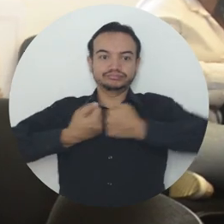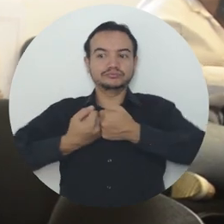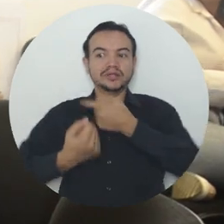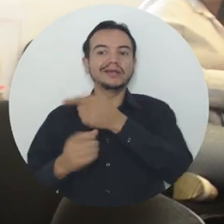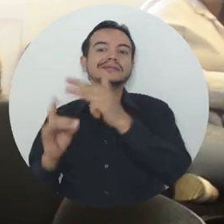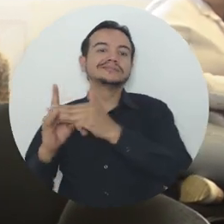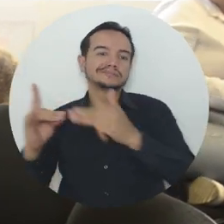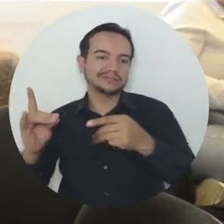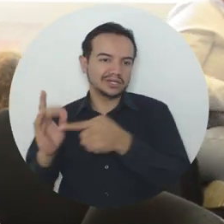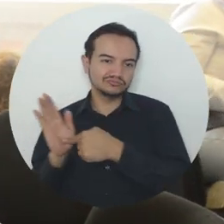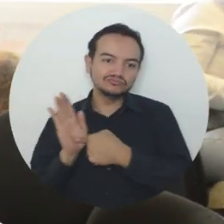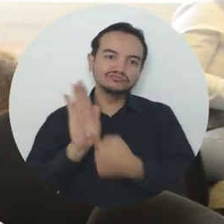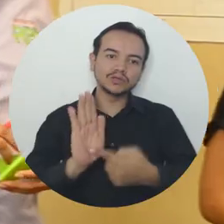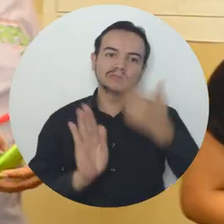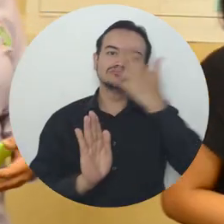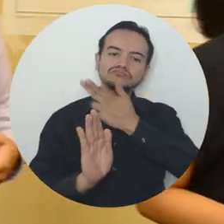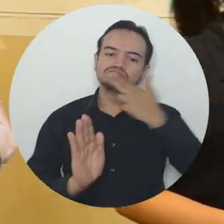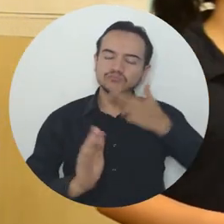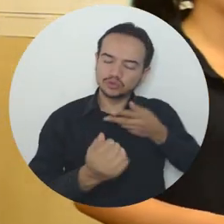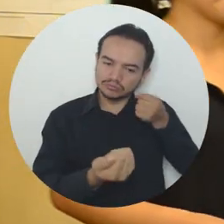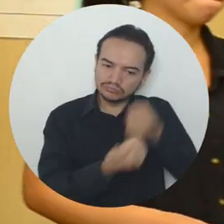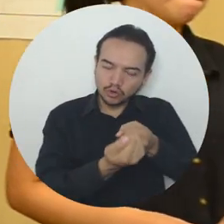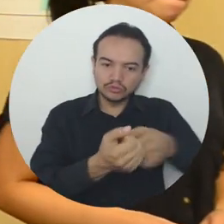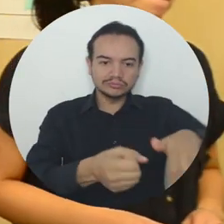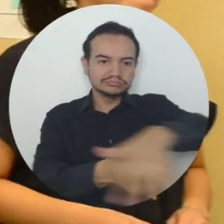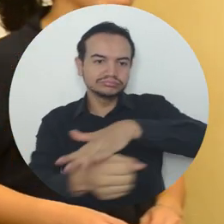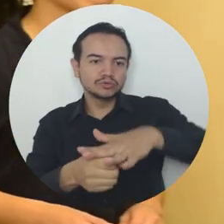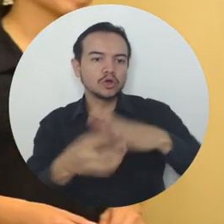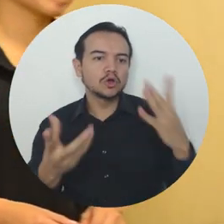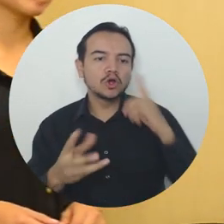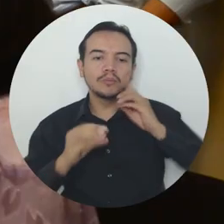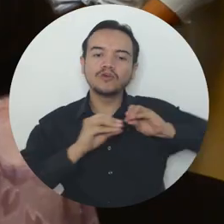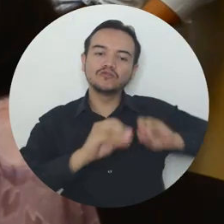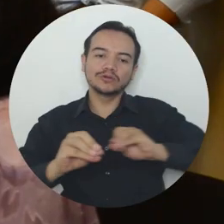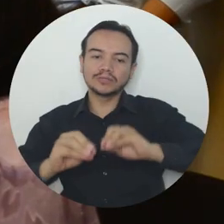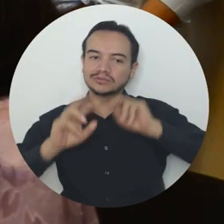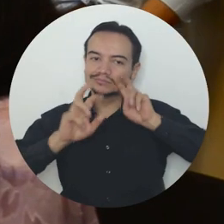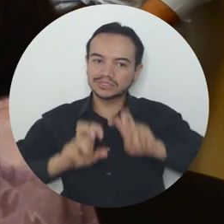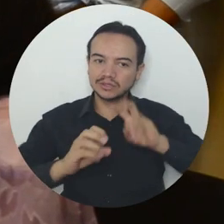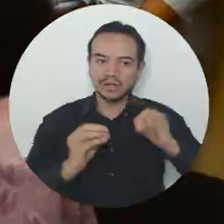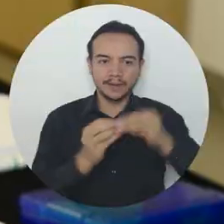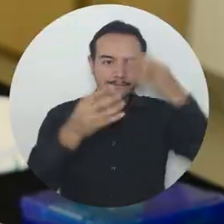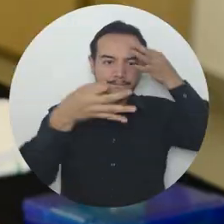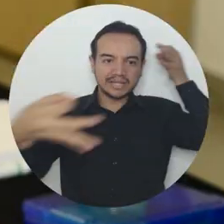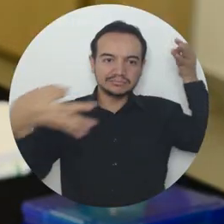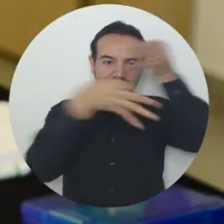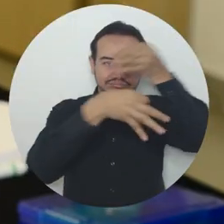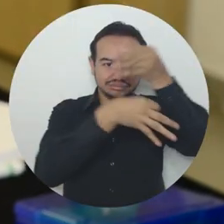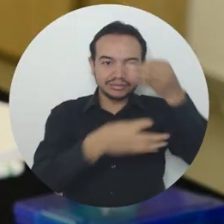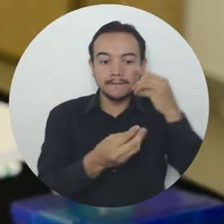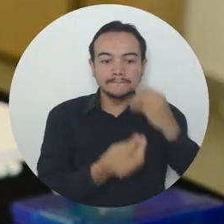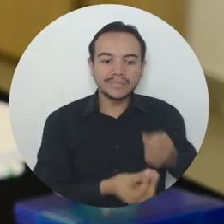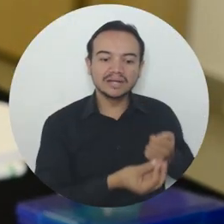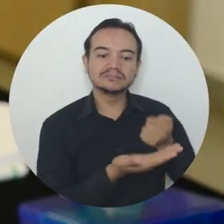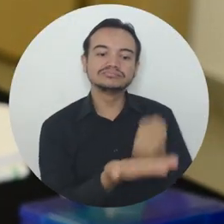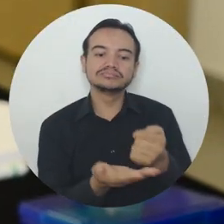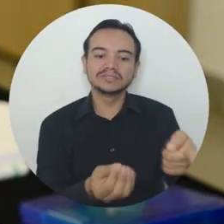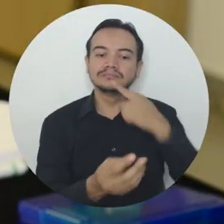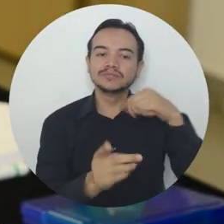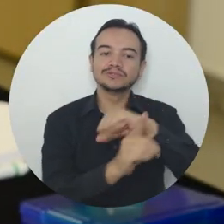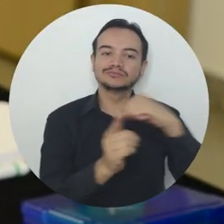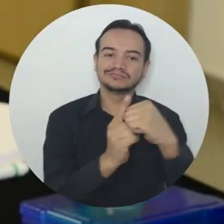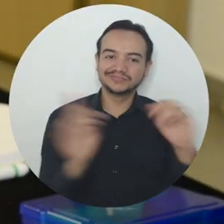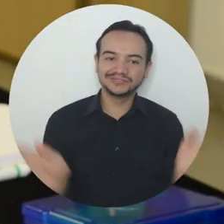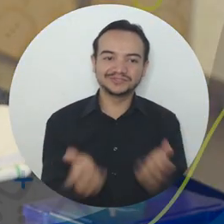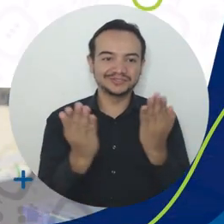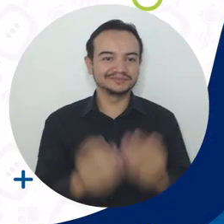la Alma Mater demuestra su compromiso con la transformación del territorio desde la formación, investigación y transferencia del conocimiento para